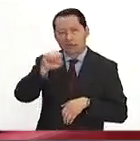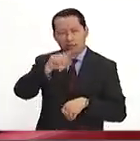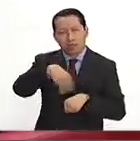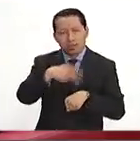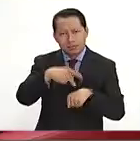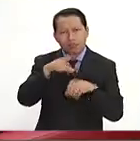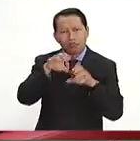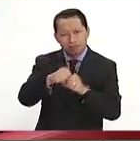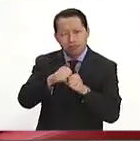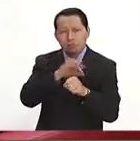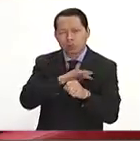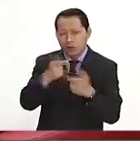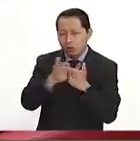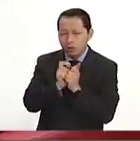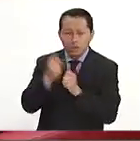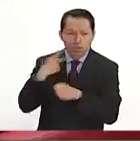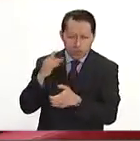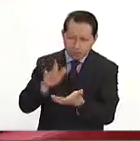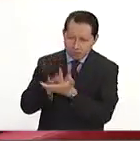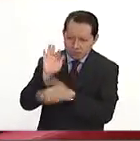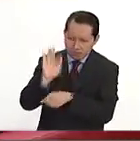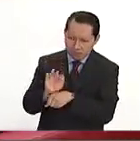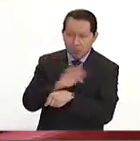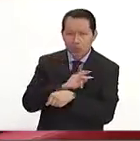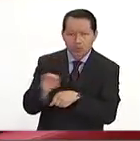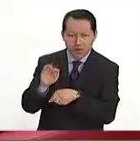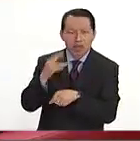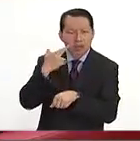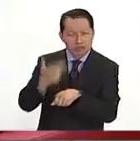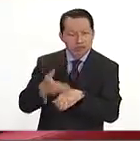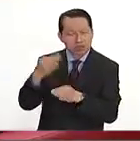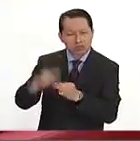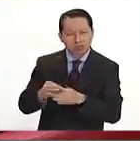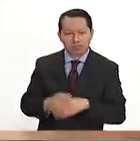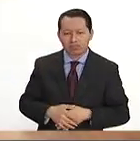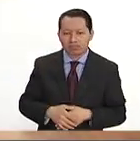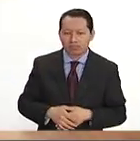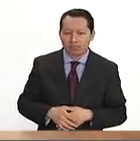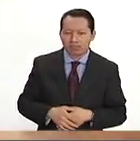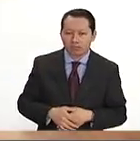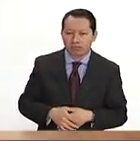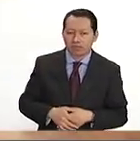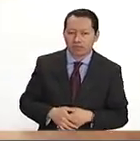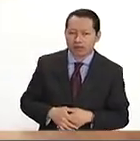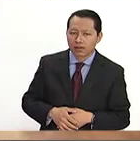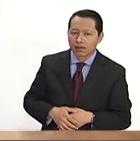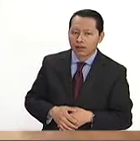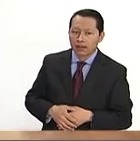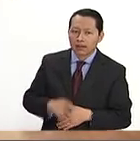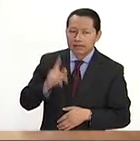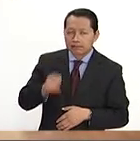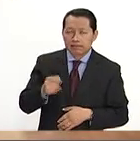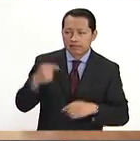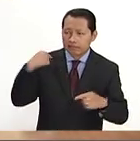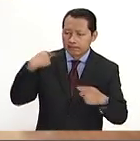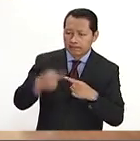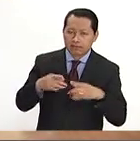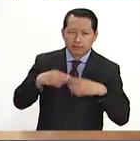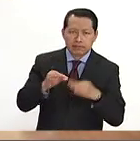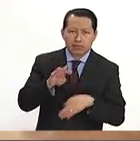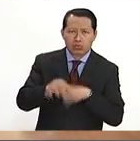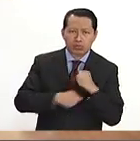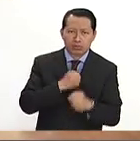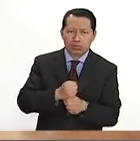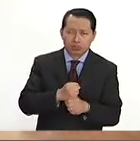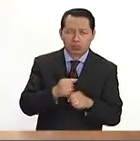con todo el apoyo de sus partidos y puedan ejercer el cargo debidamente. Clara, 19 años prácticamente desde que se creó esta asociación